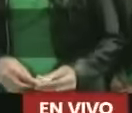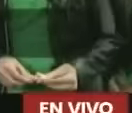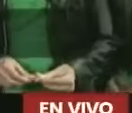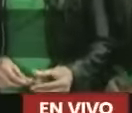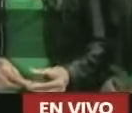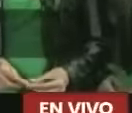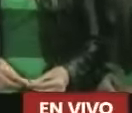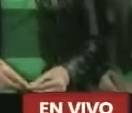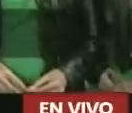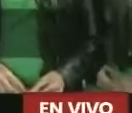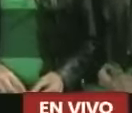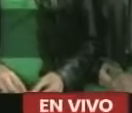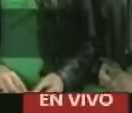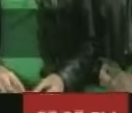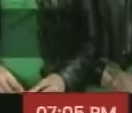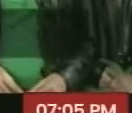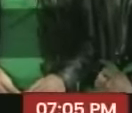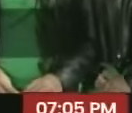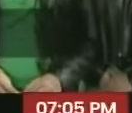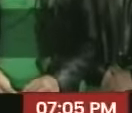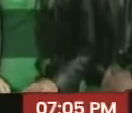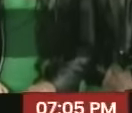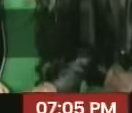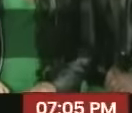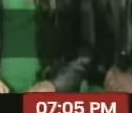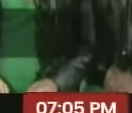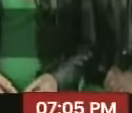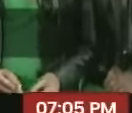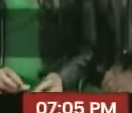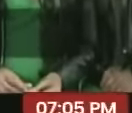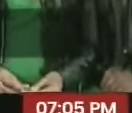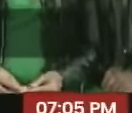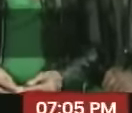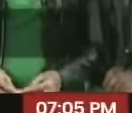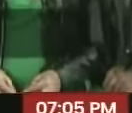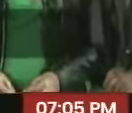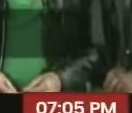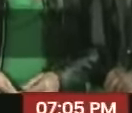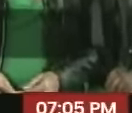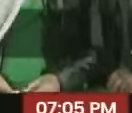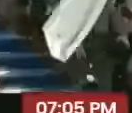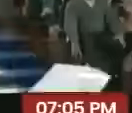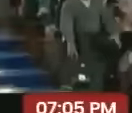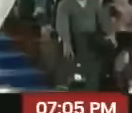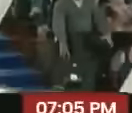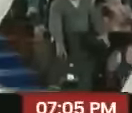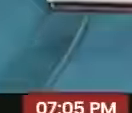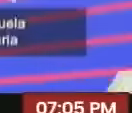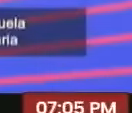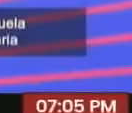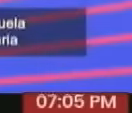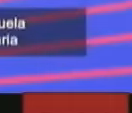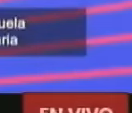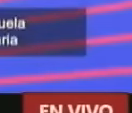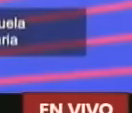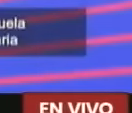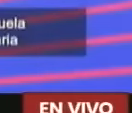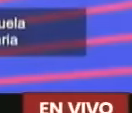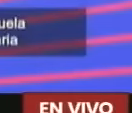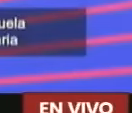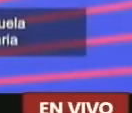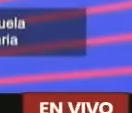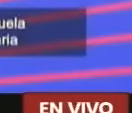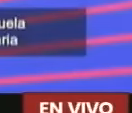unión nacional que nadie nos echa a perder la alegría martes el presidente